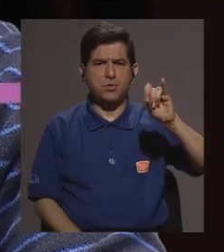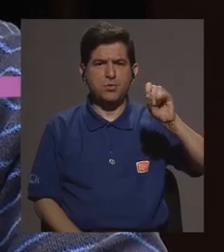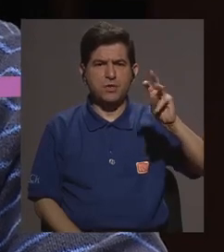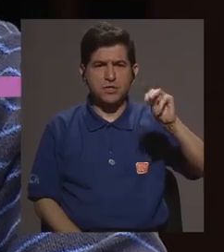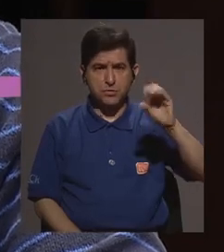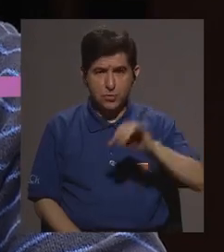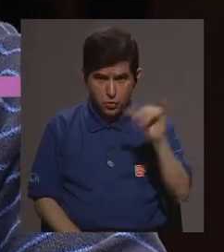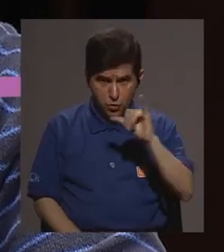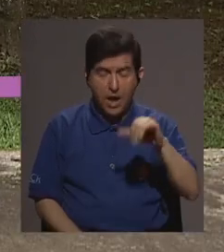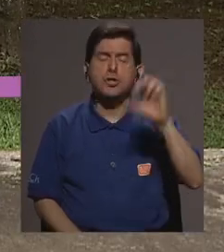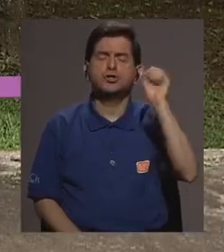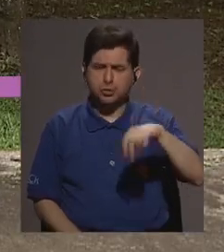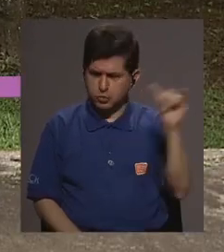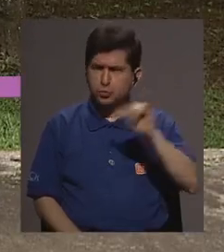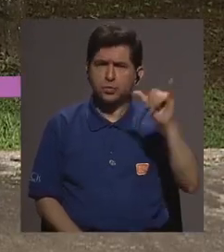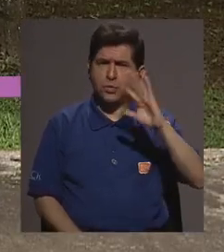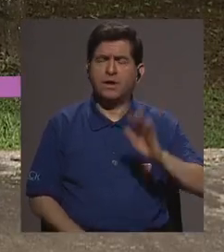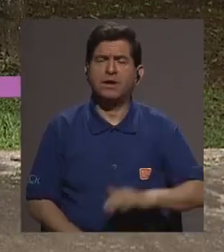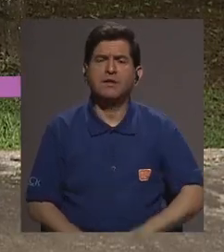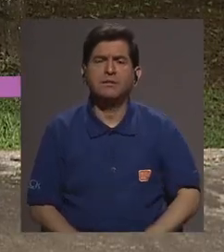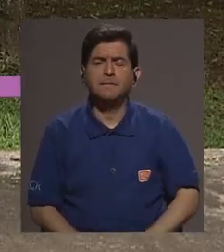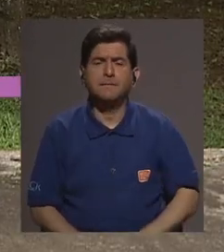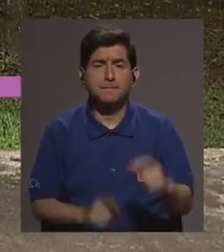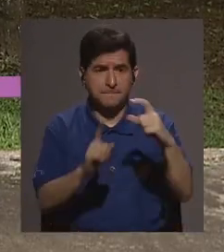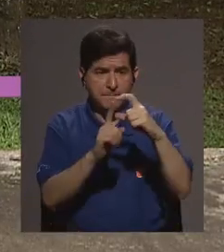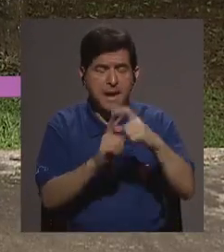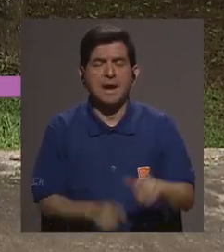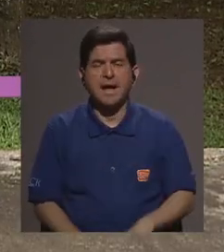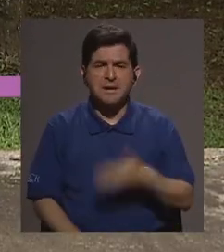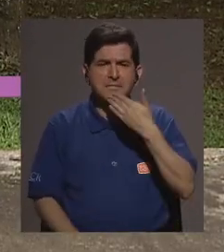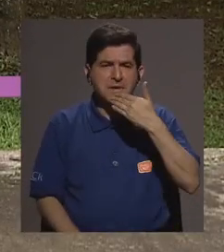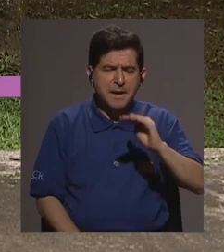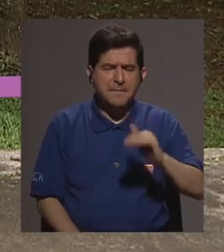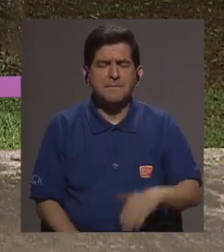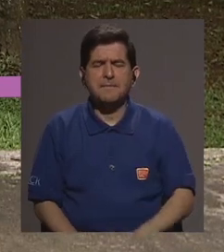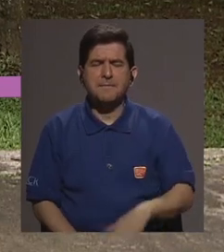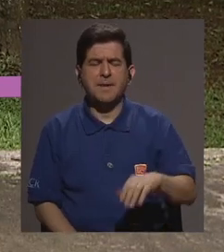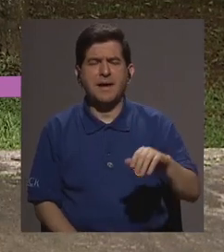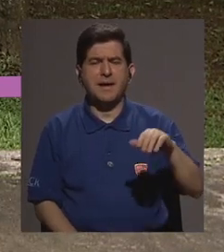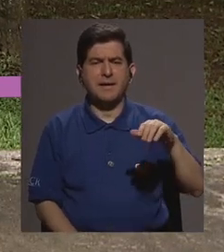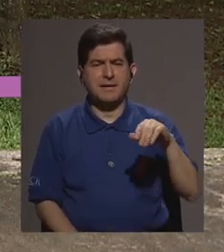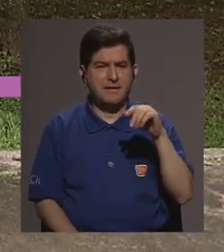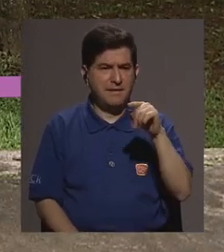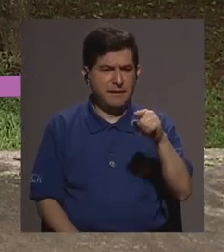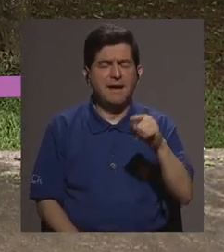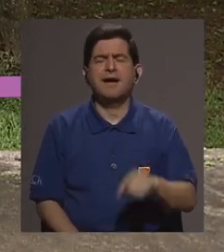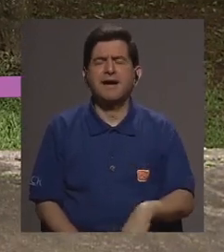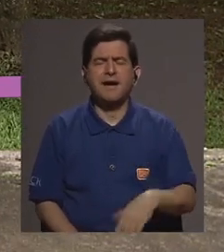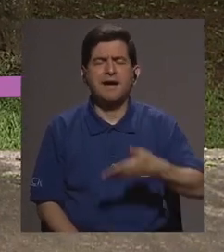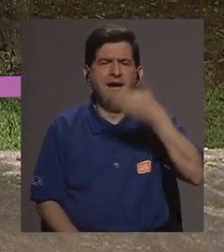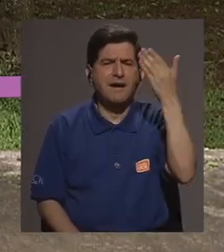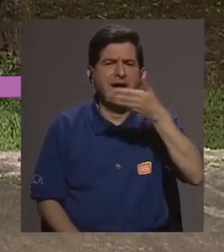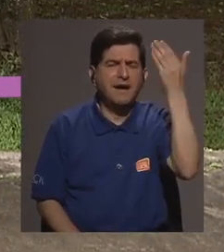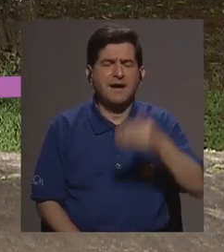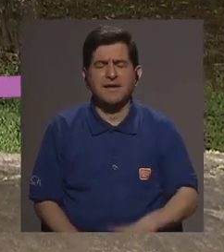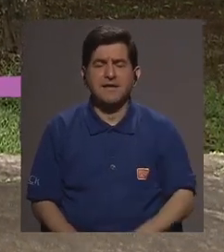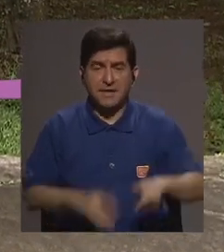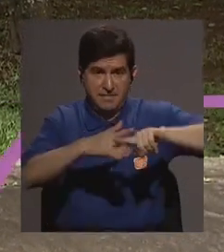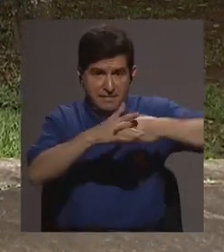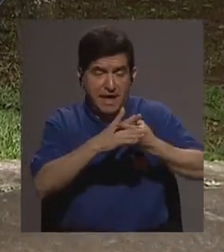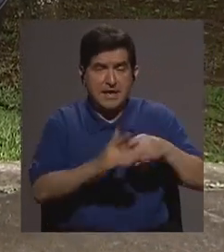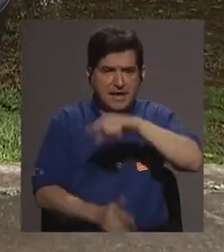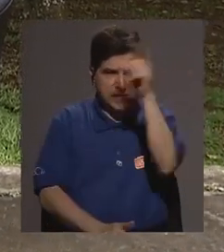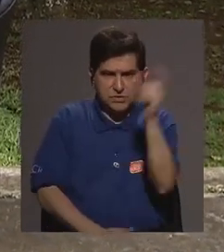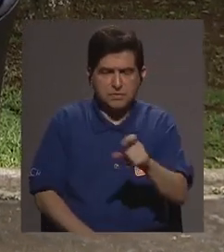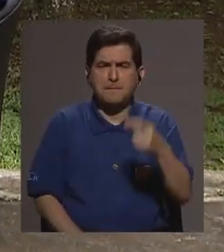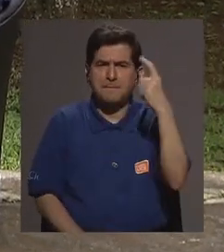o de algo diferente? No, exactamente lo mismo De hecho, la palabra malaria tiene un origen italiano que viene